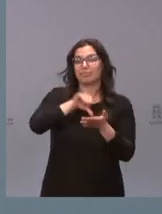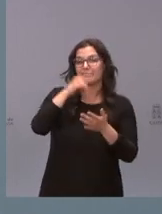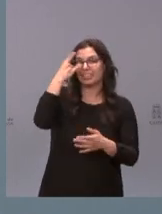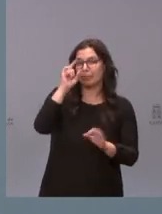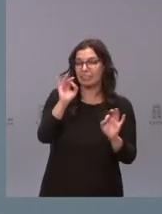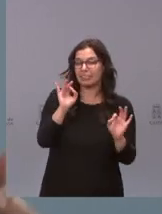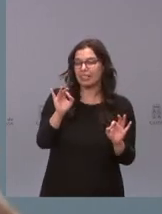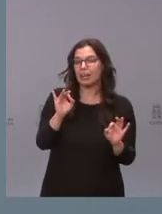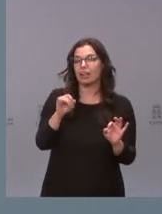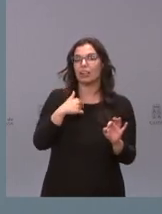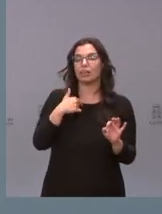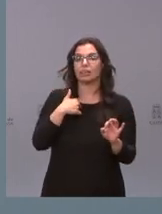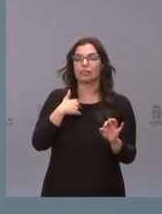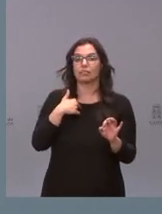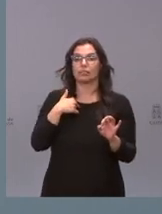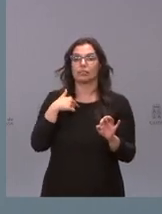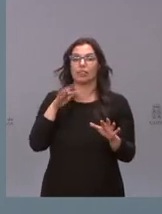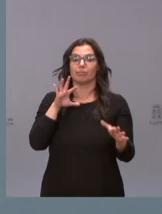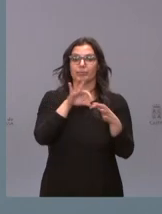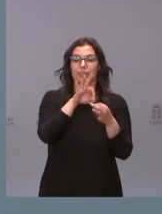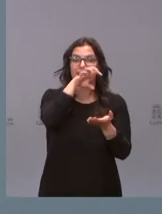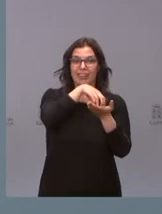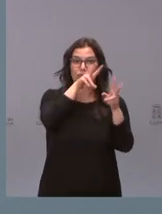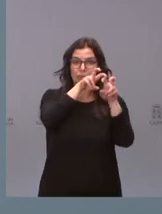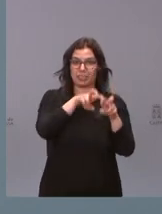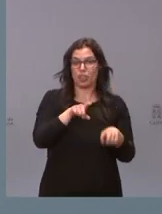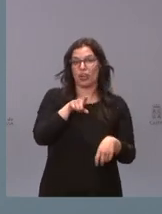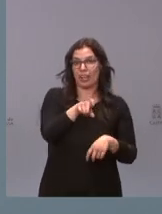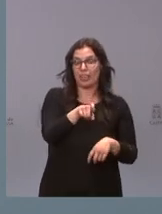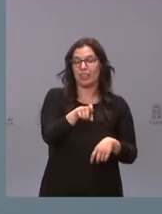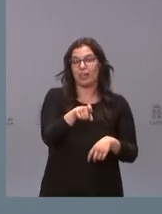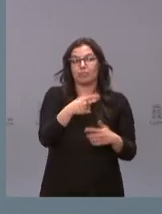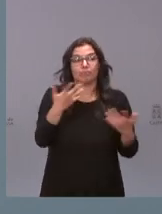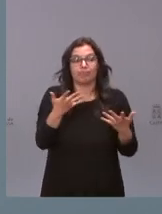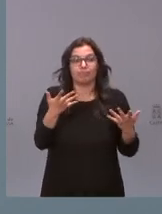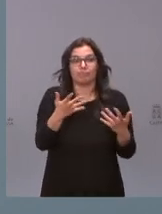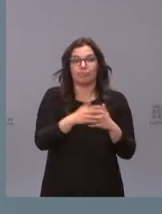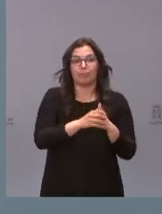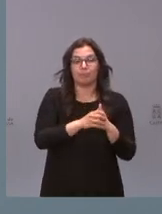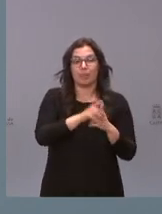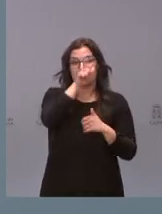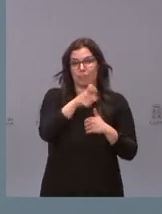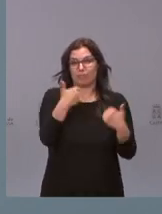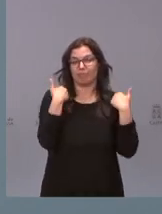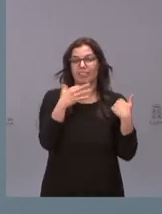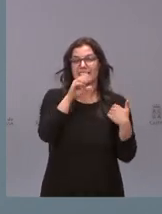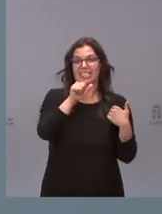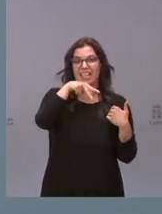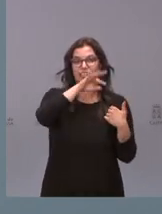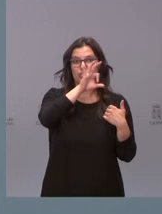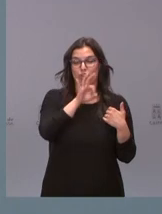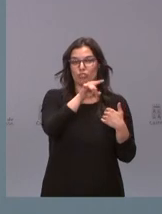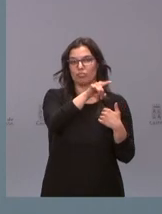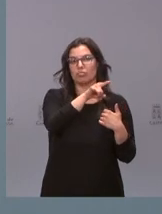mi relación con el Centro de Investigación del Cáncer que les voy a decir Eugenio Santos y José Bustelo